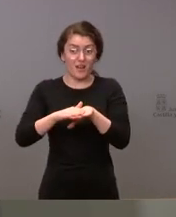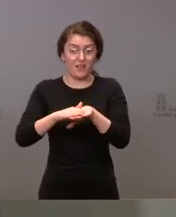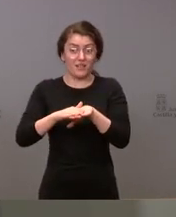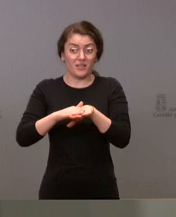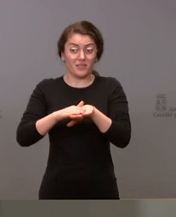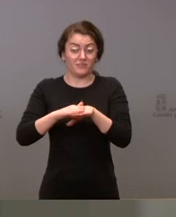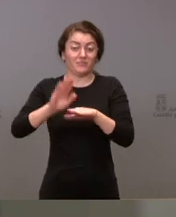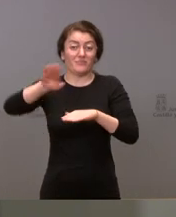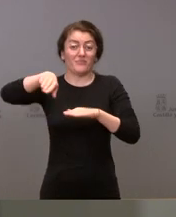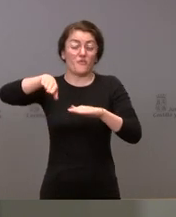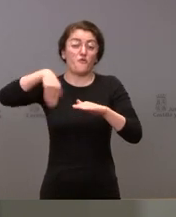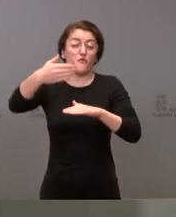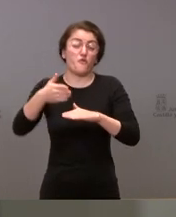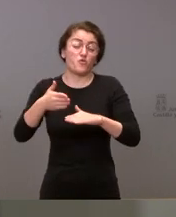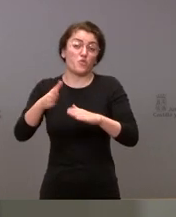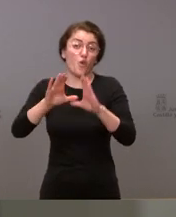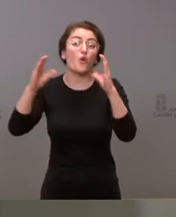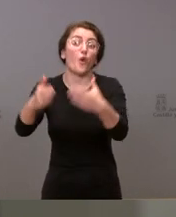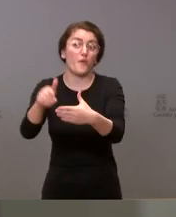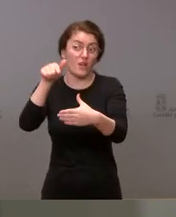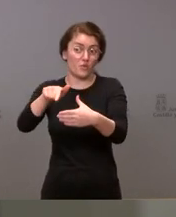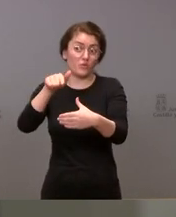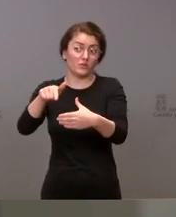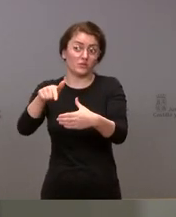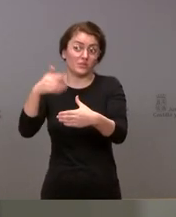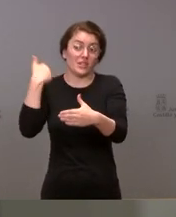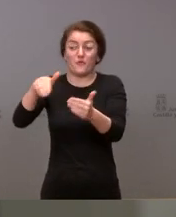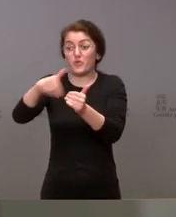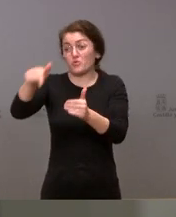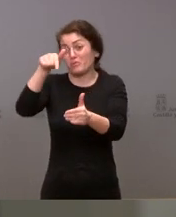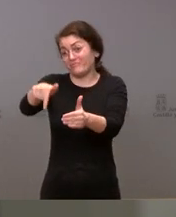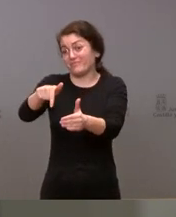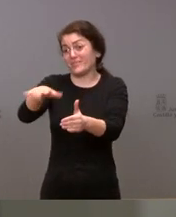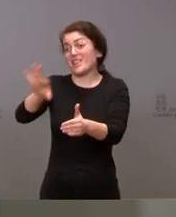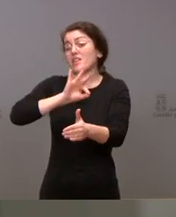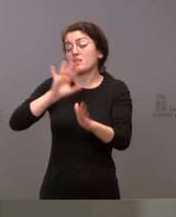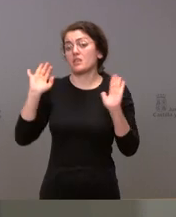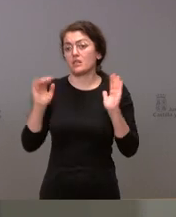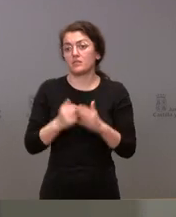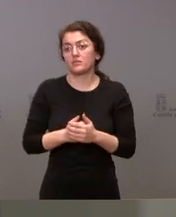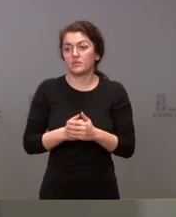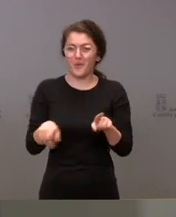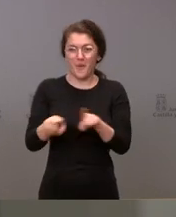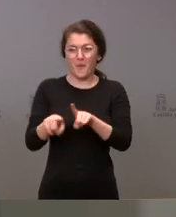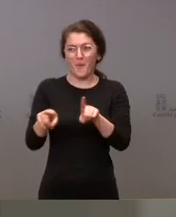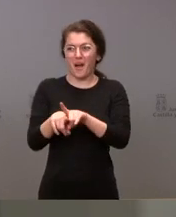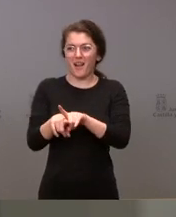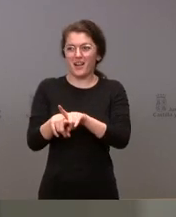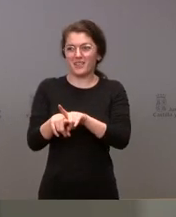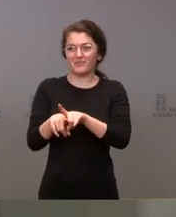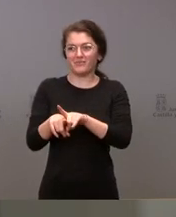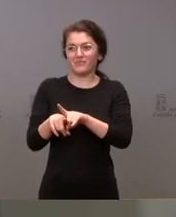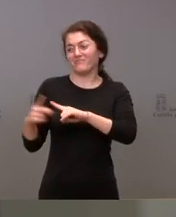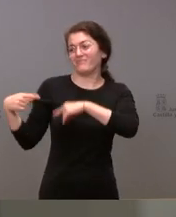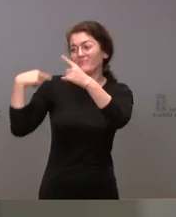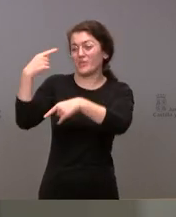esta cuestión el próximo gobierno pues tomará las decisiones y lo que hace es heredar de la actual pues una